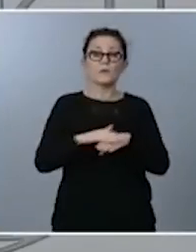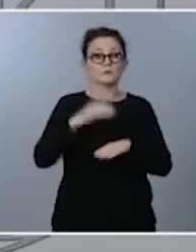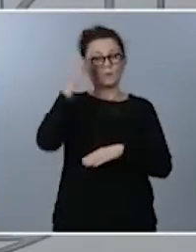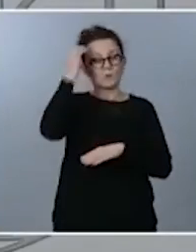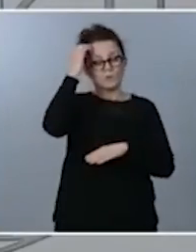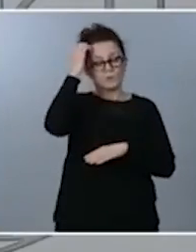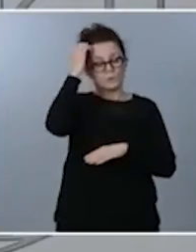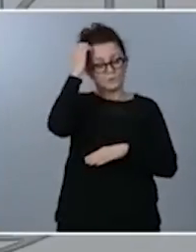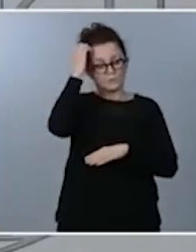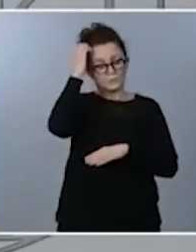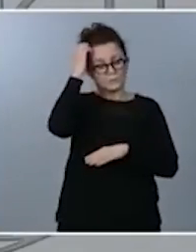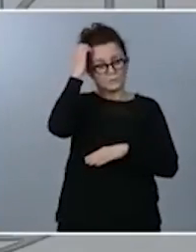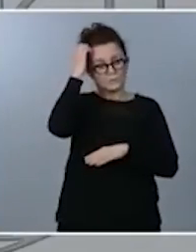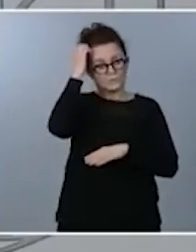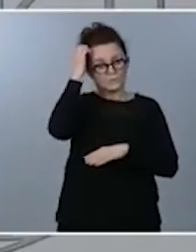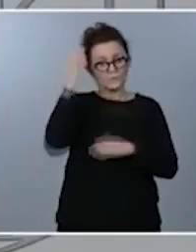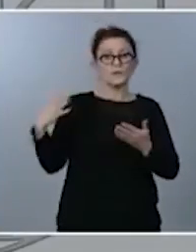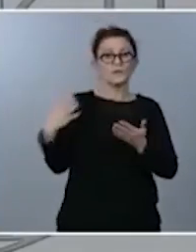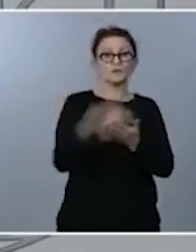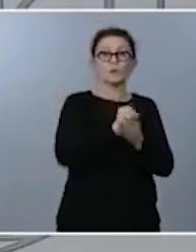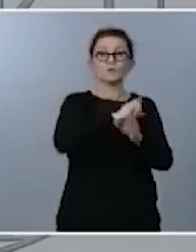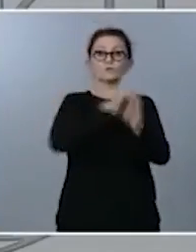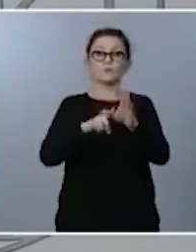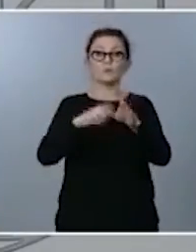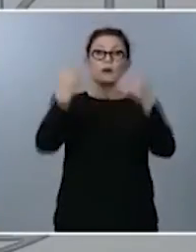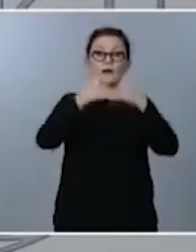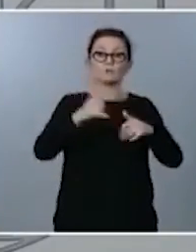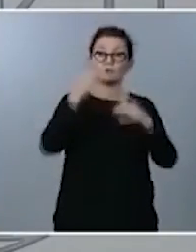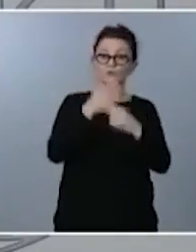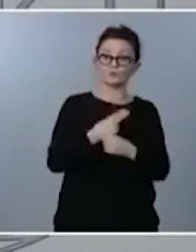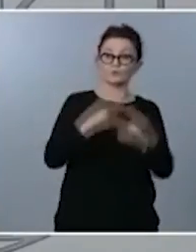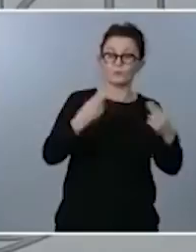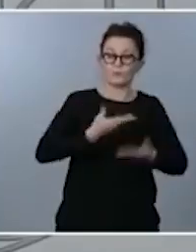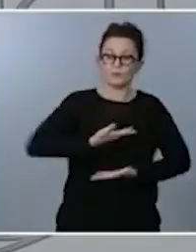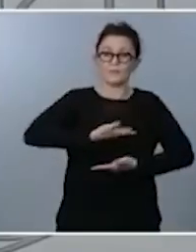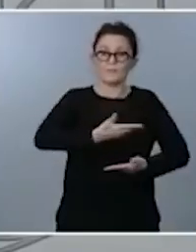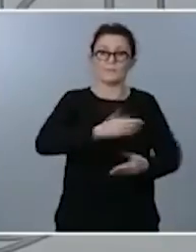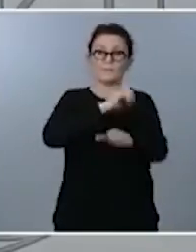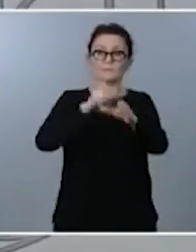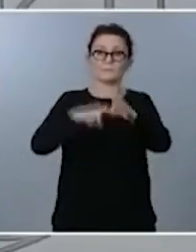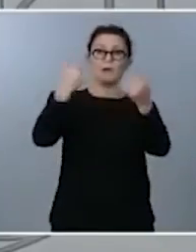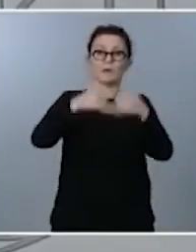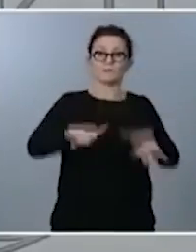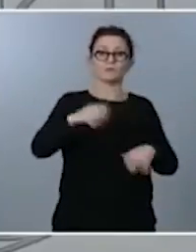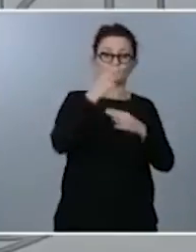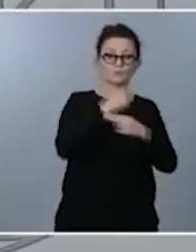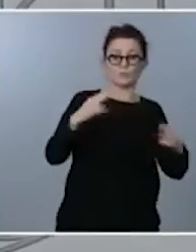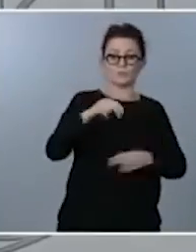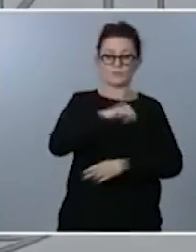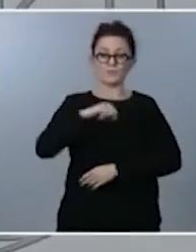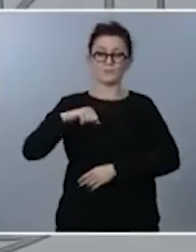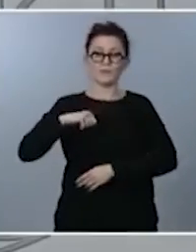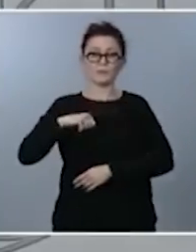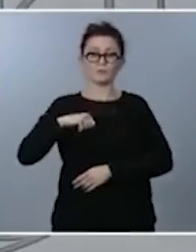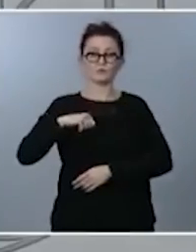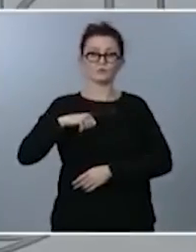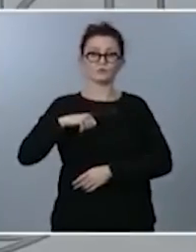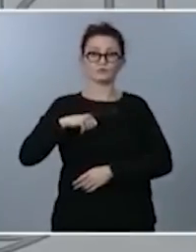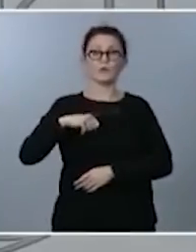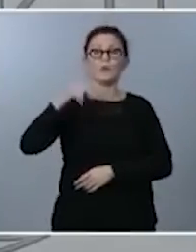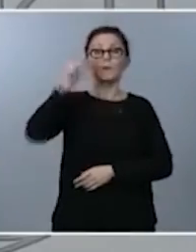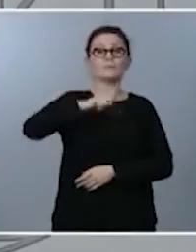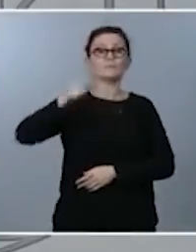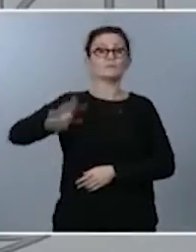los que participamos de actos públicos que nos invitan a actos públicos o actos privados con presencia de personas con notoriedad pública